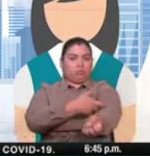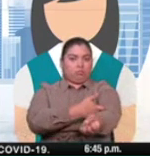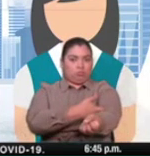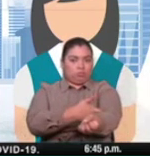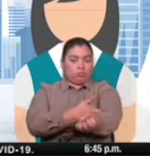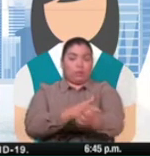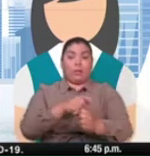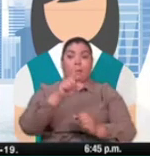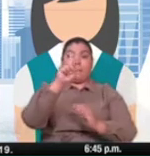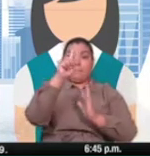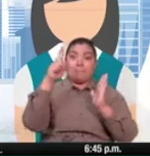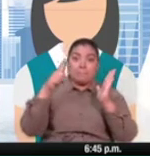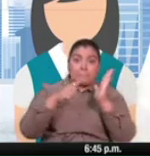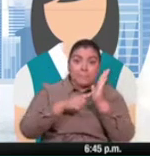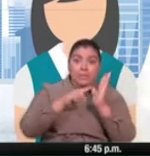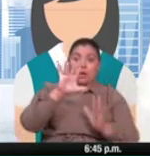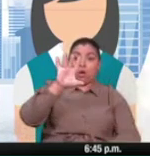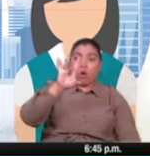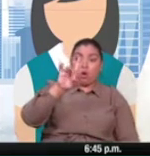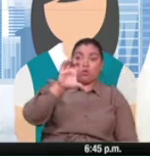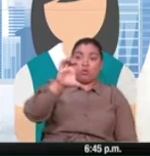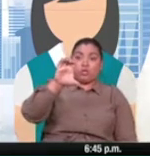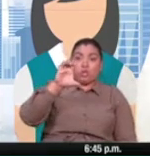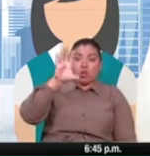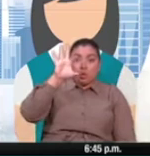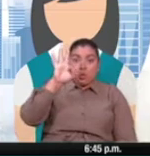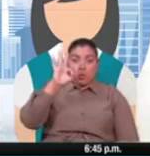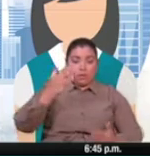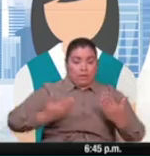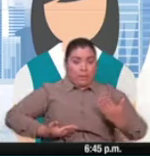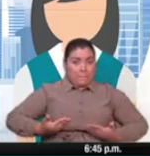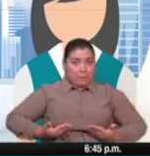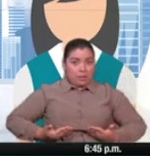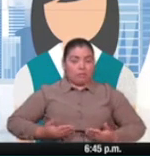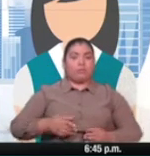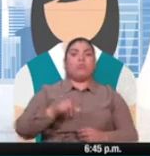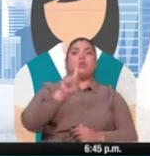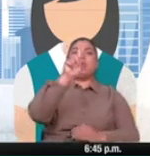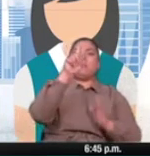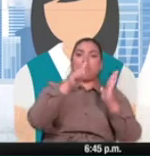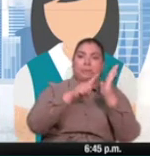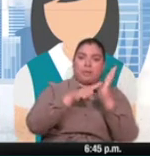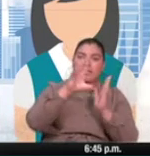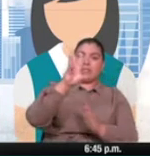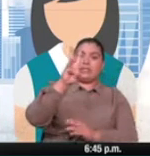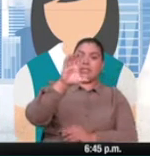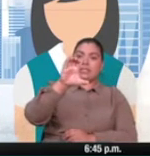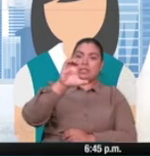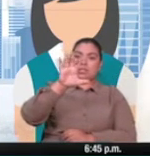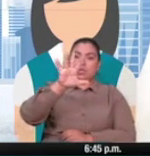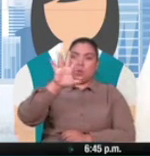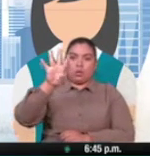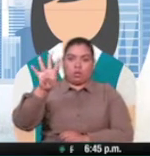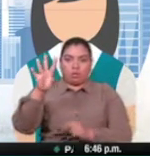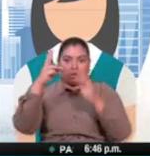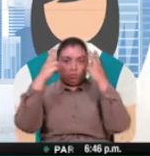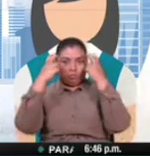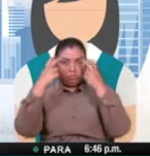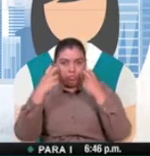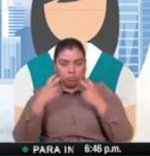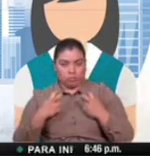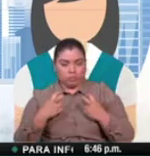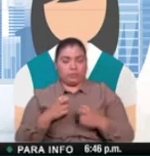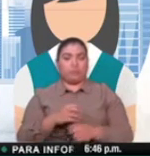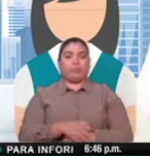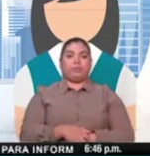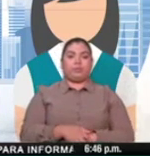representa, de los 1,809 trabajadores, un total de 1,654 personas a las cuales se le aplicó la prueba.